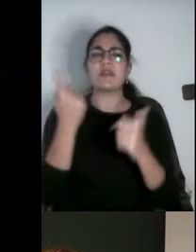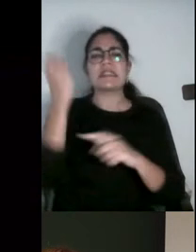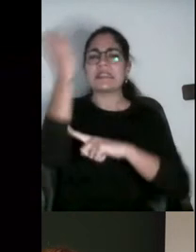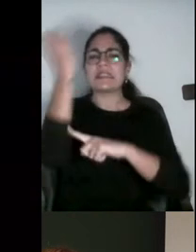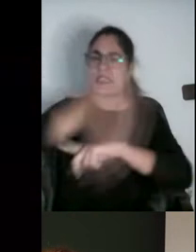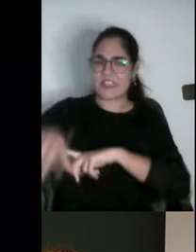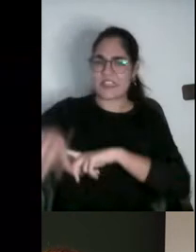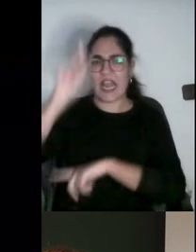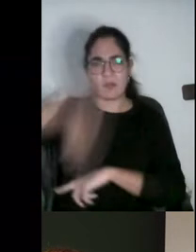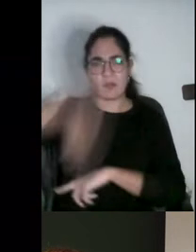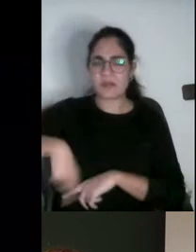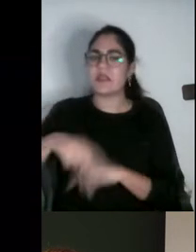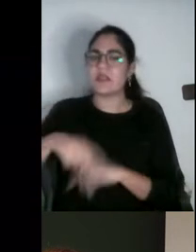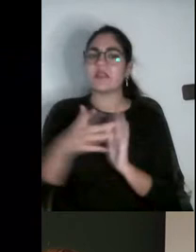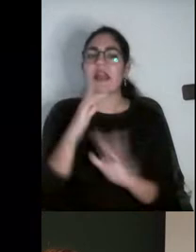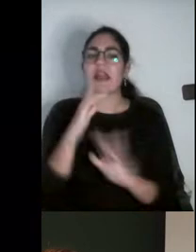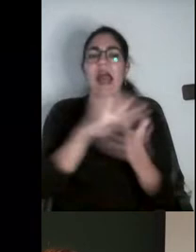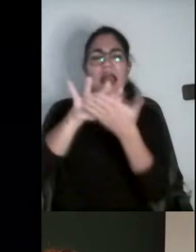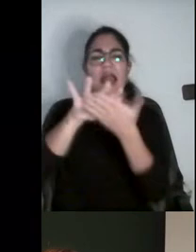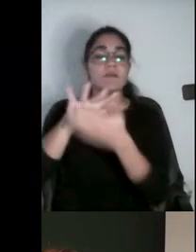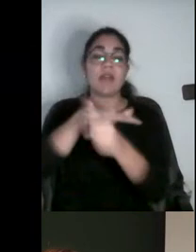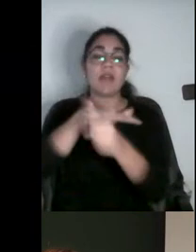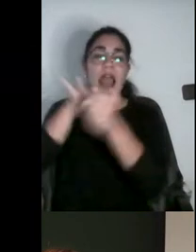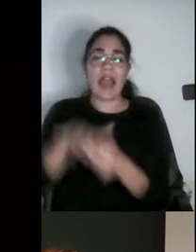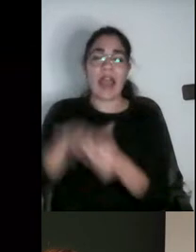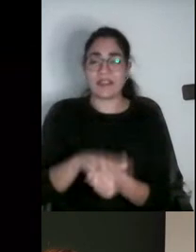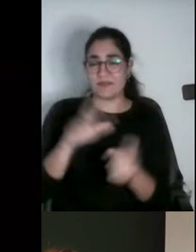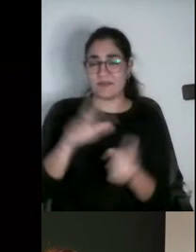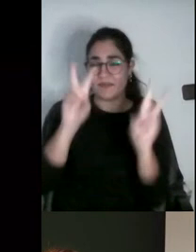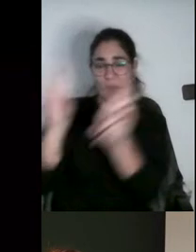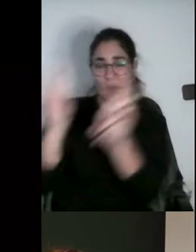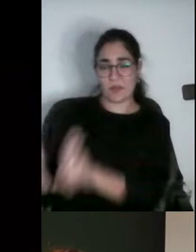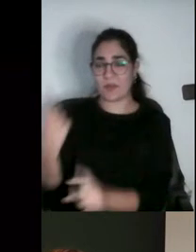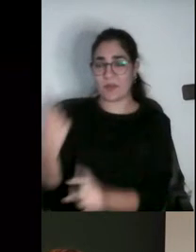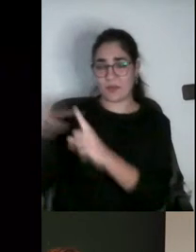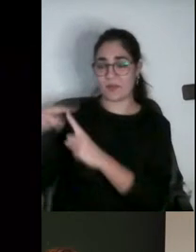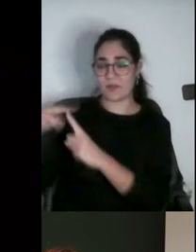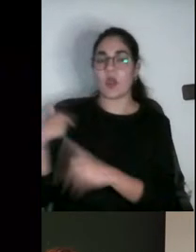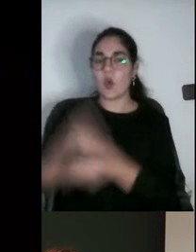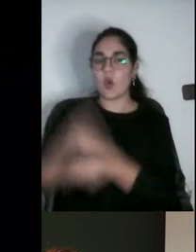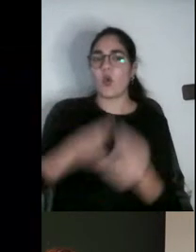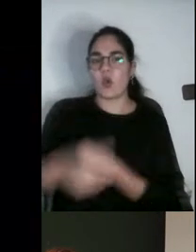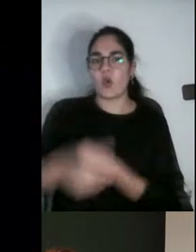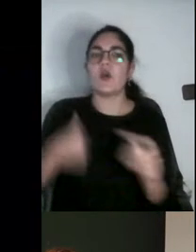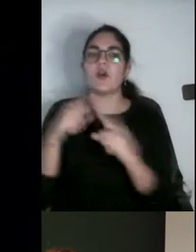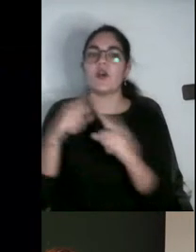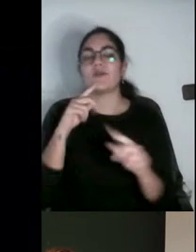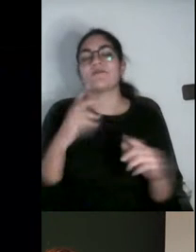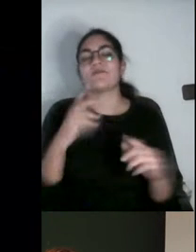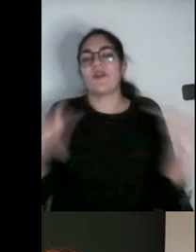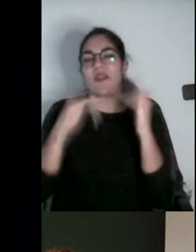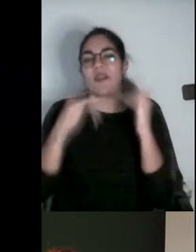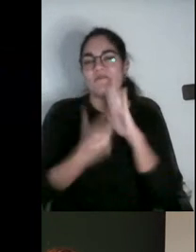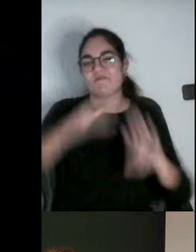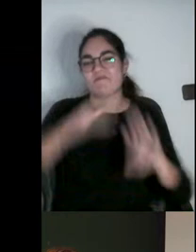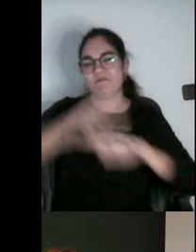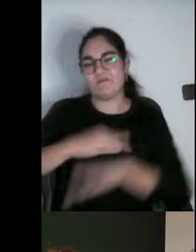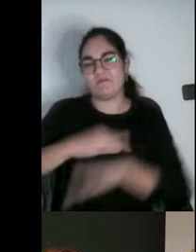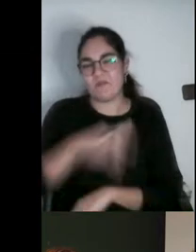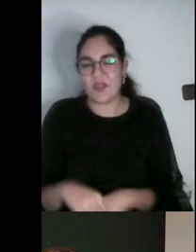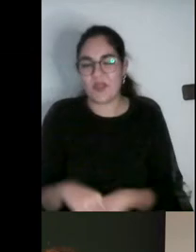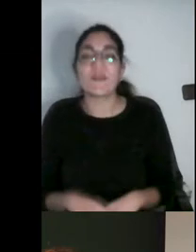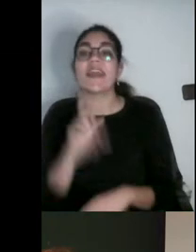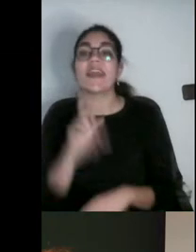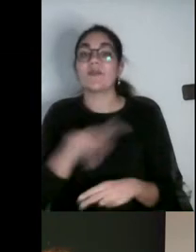temas y todas las áreas sensibles e importantes en cumplimiento del plan de igualdad. Además de estas acciones formativas a la